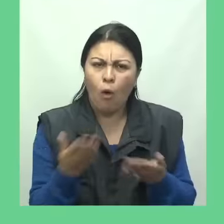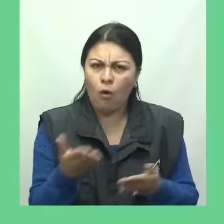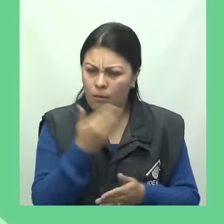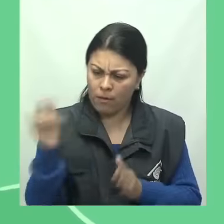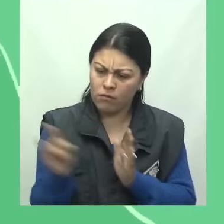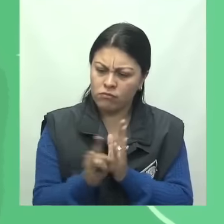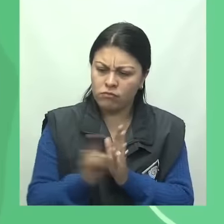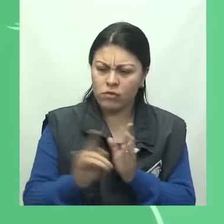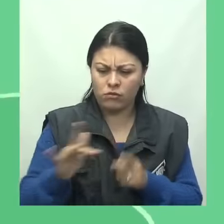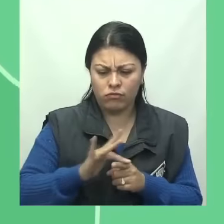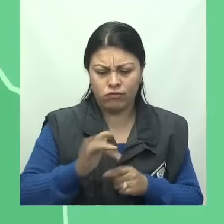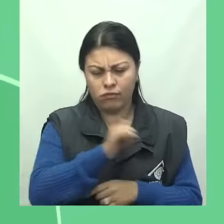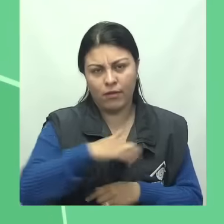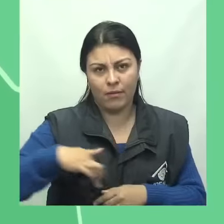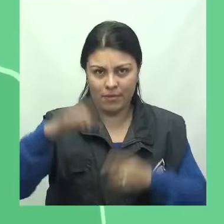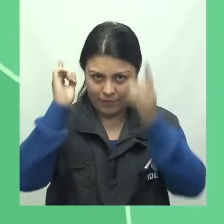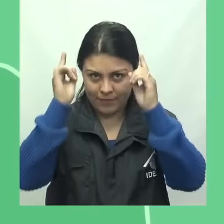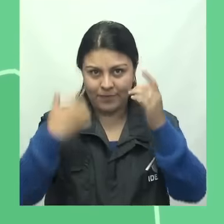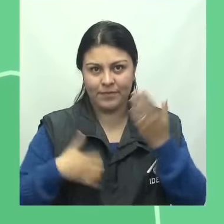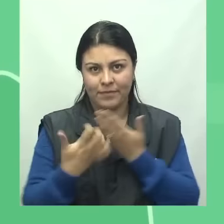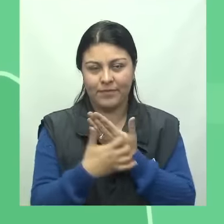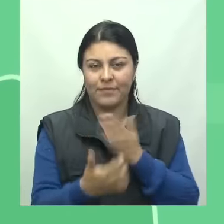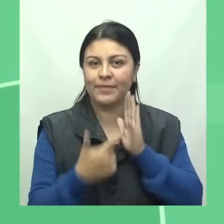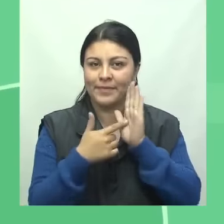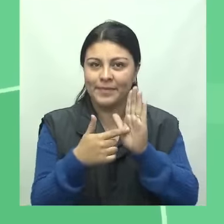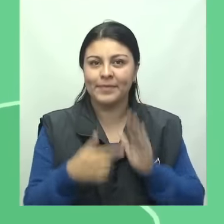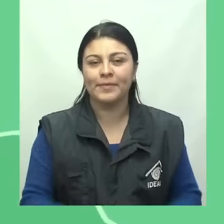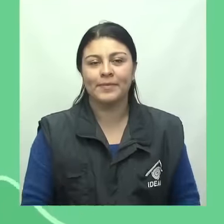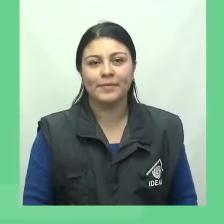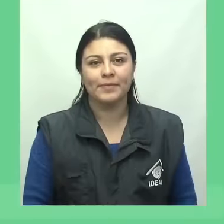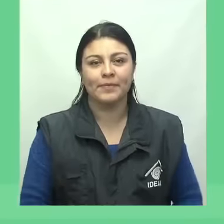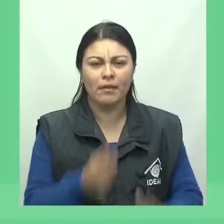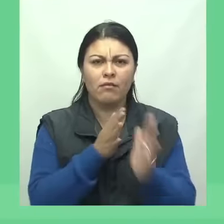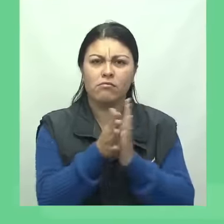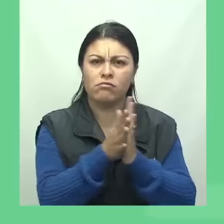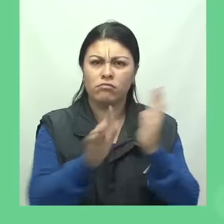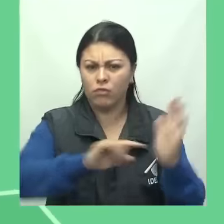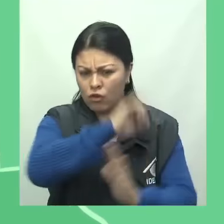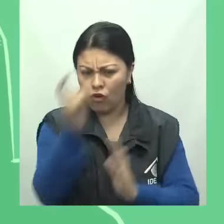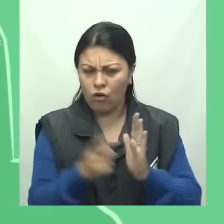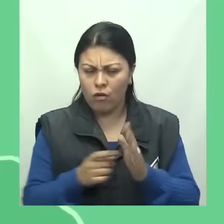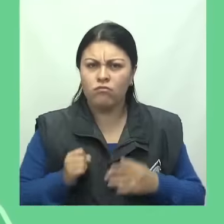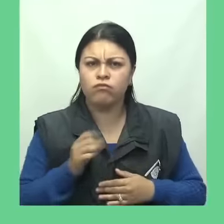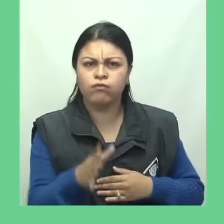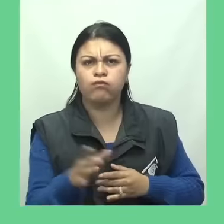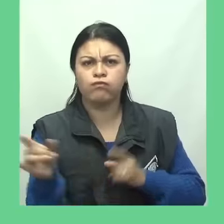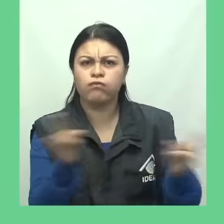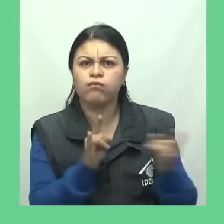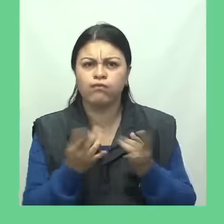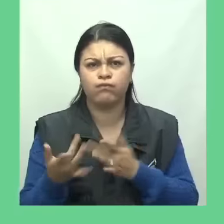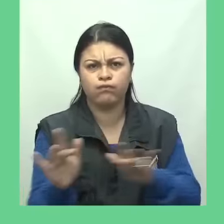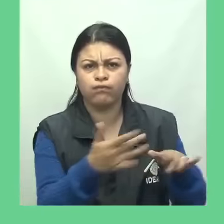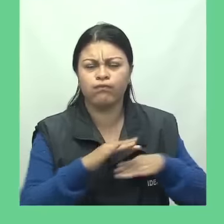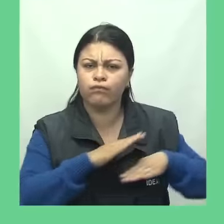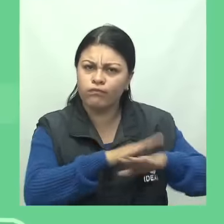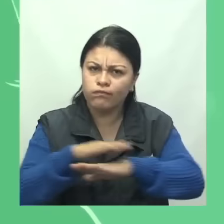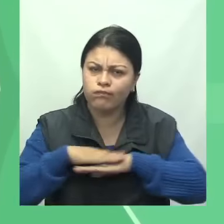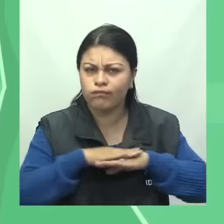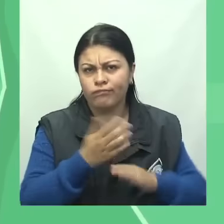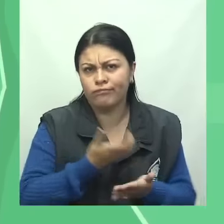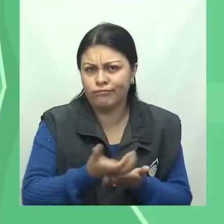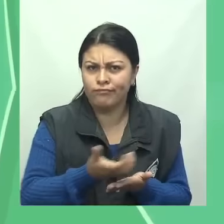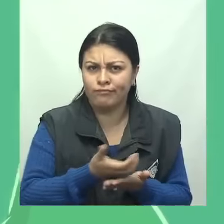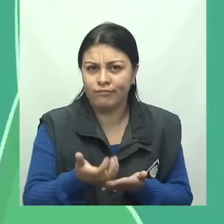informado al instante, descarga nuestra aplicación Mi Pronóstico desde Google Play o App Store. Información en tiempo real, detallada, satelital,